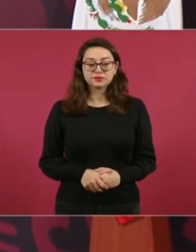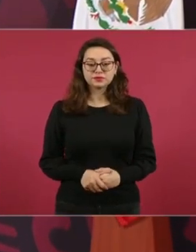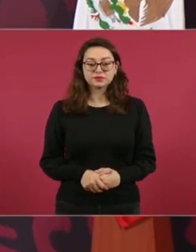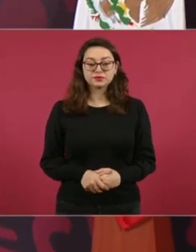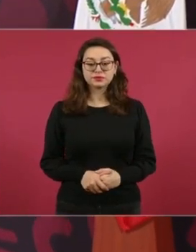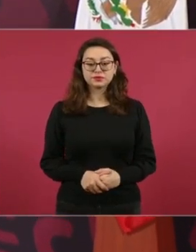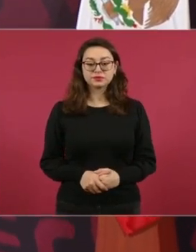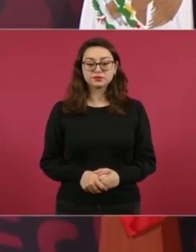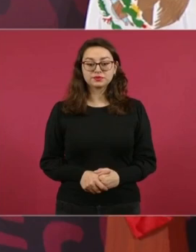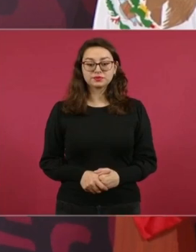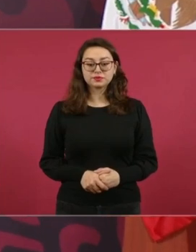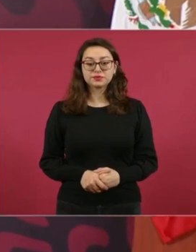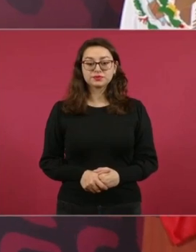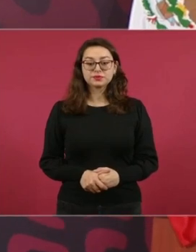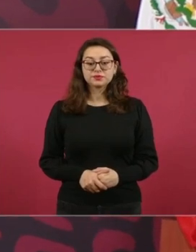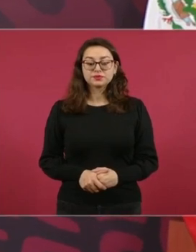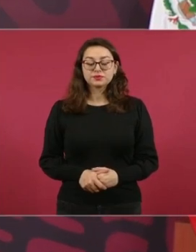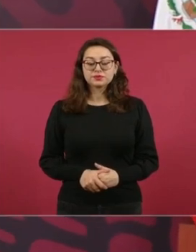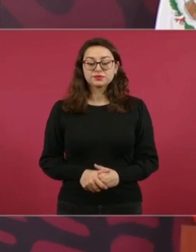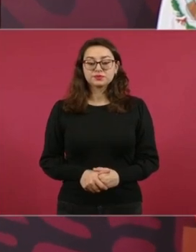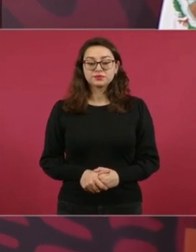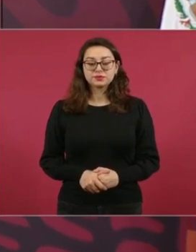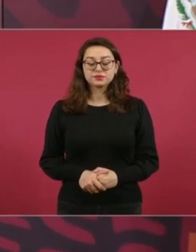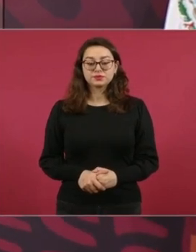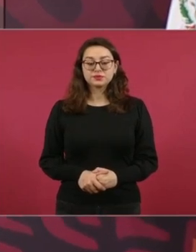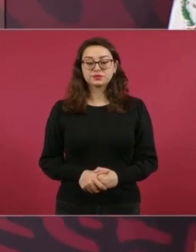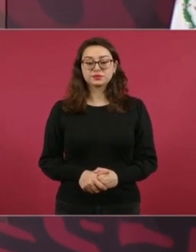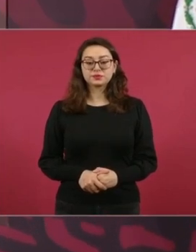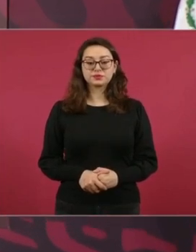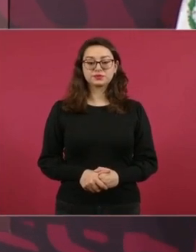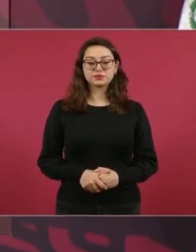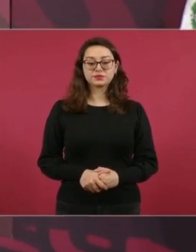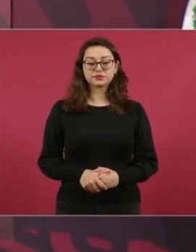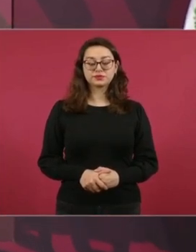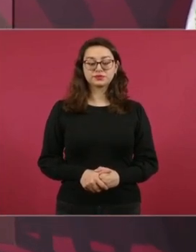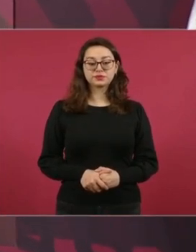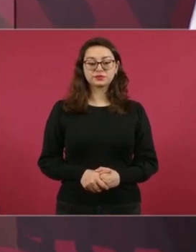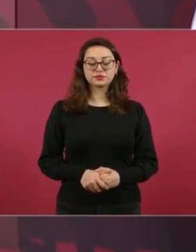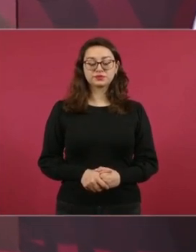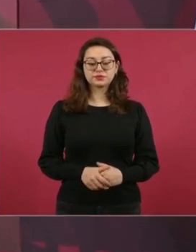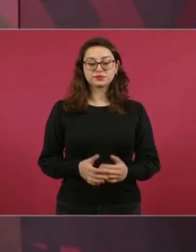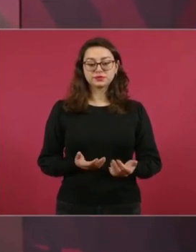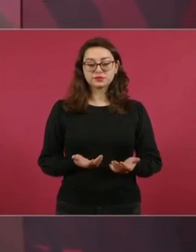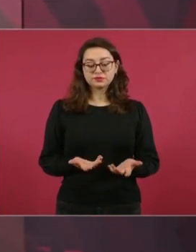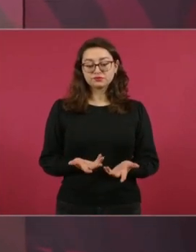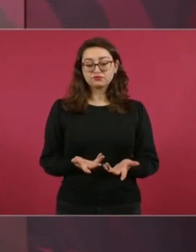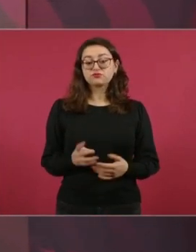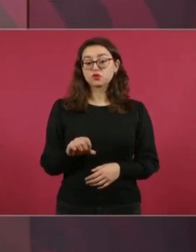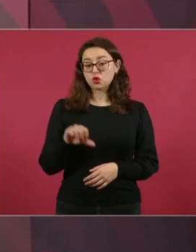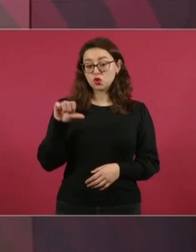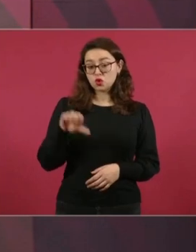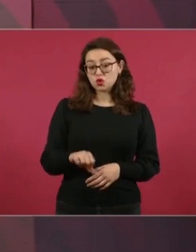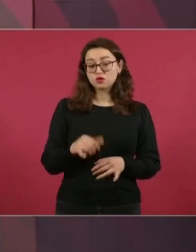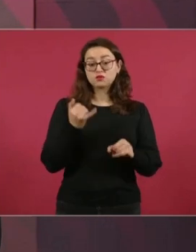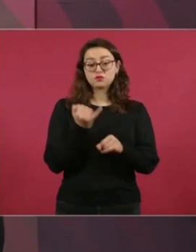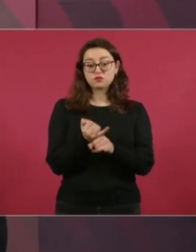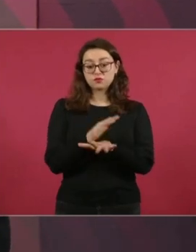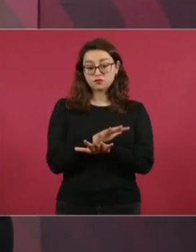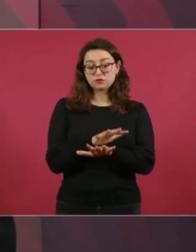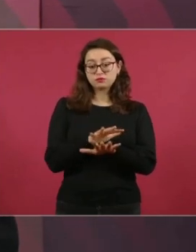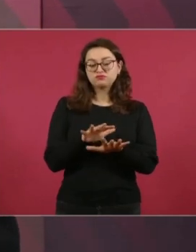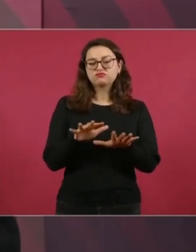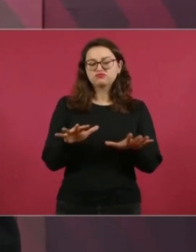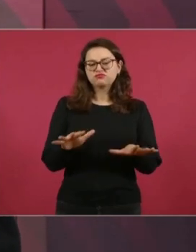la labor de la Secretaría de